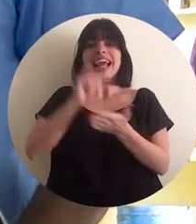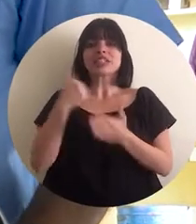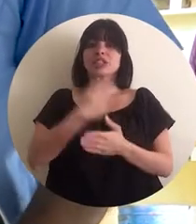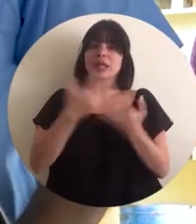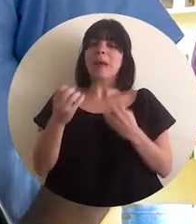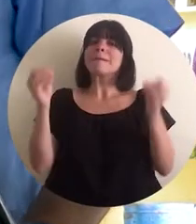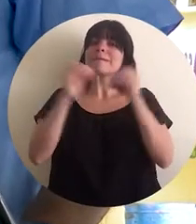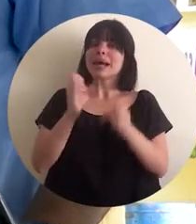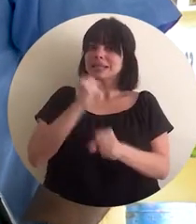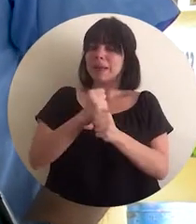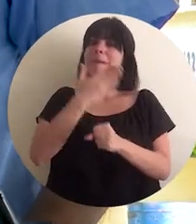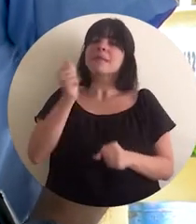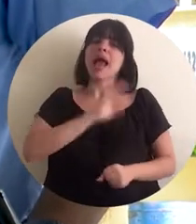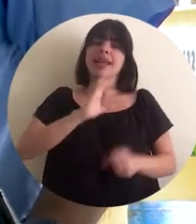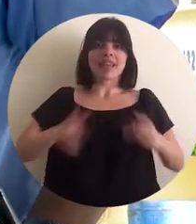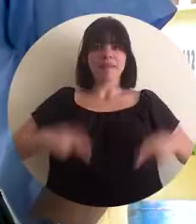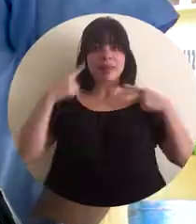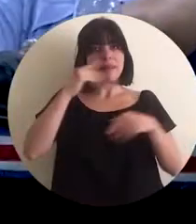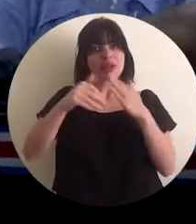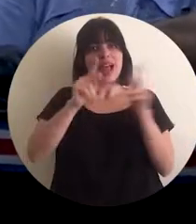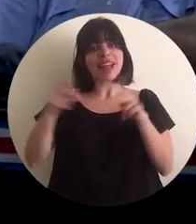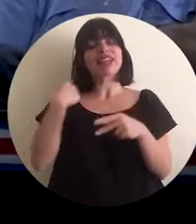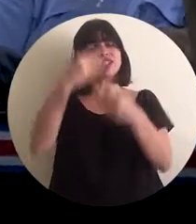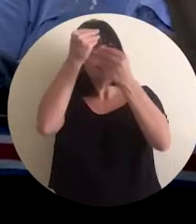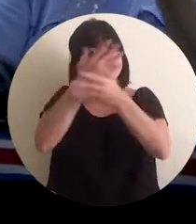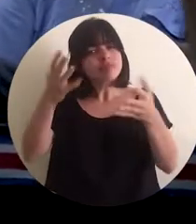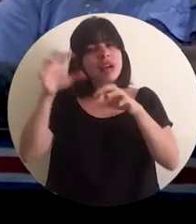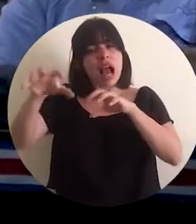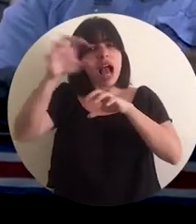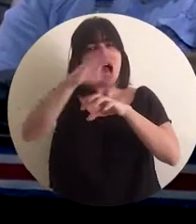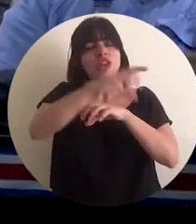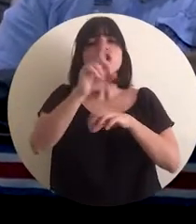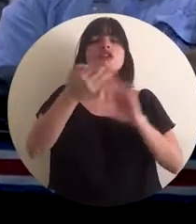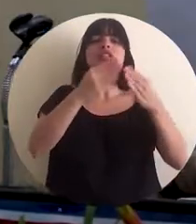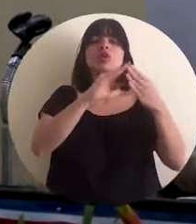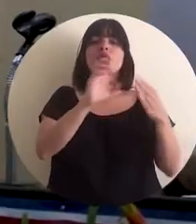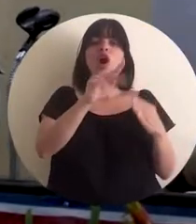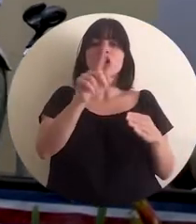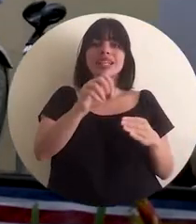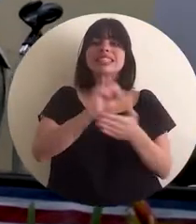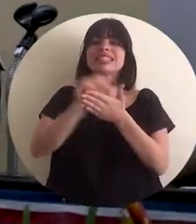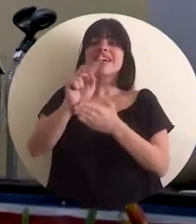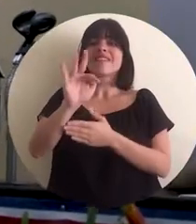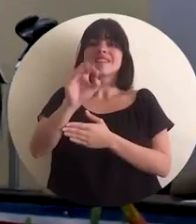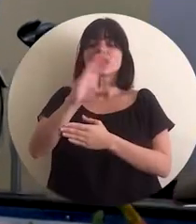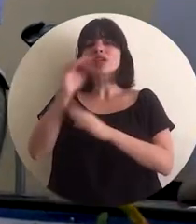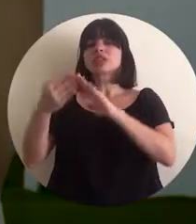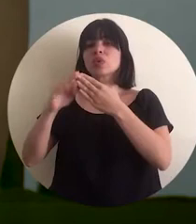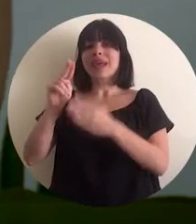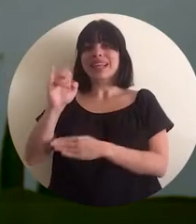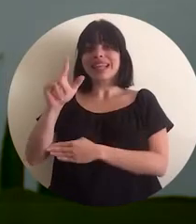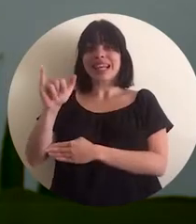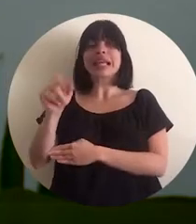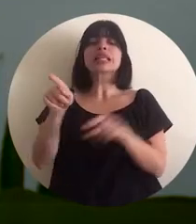que queremos, más empleo y mejor calidad de vida para la gente. Rendimos cuentas cantonales en Ciudad Cortés, San Vito y Ciudad Neili.